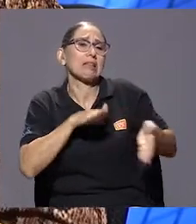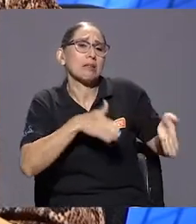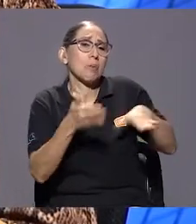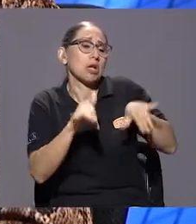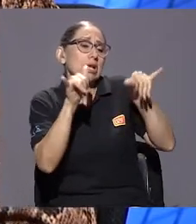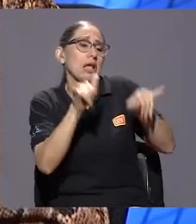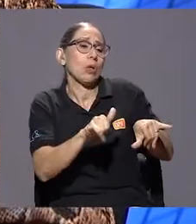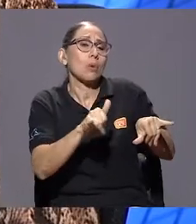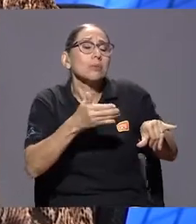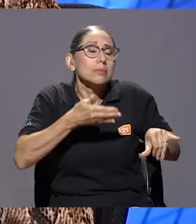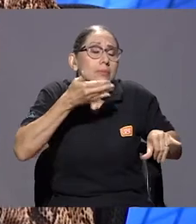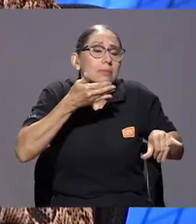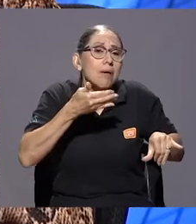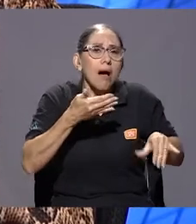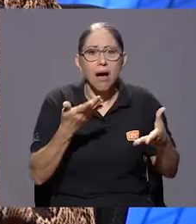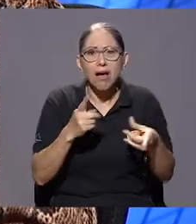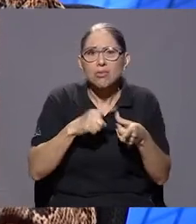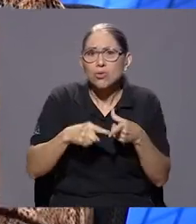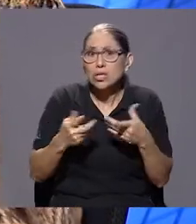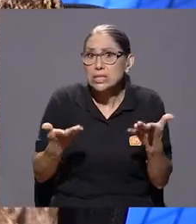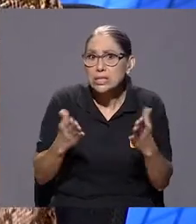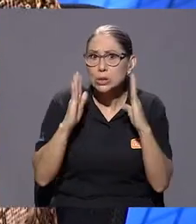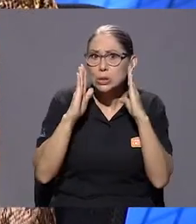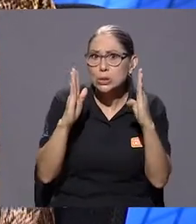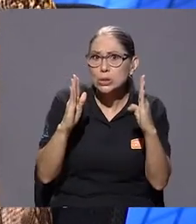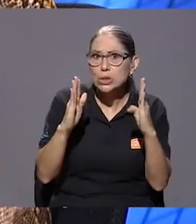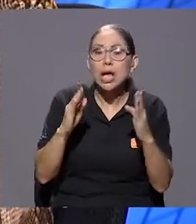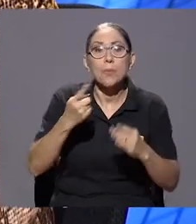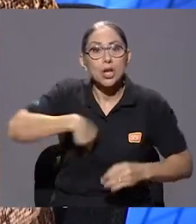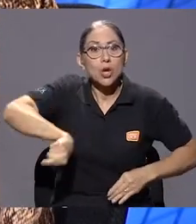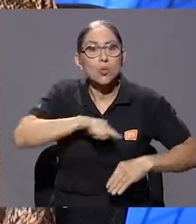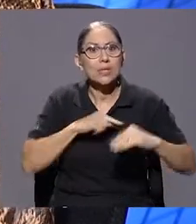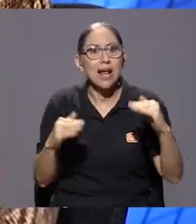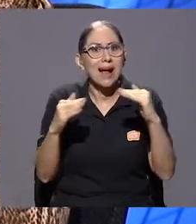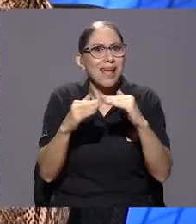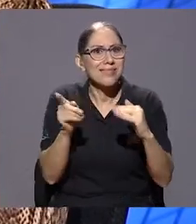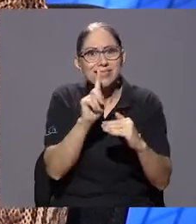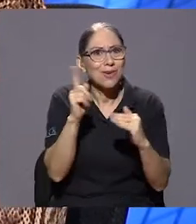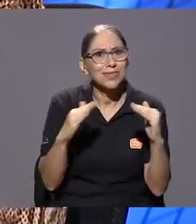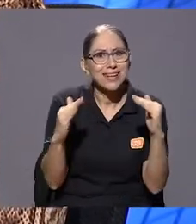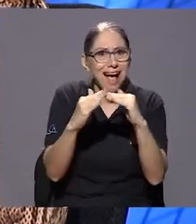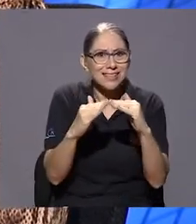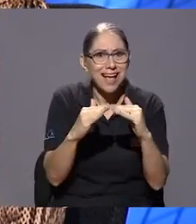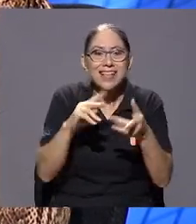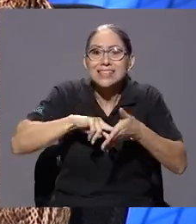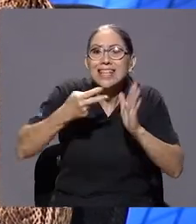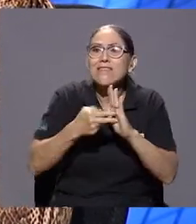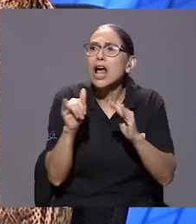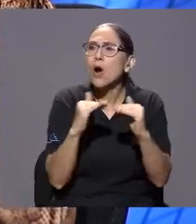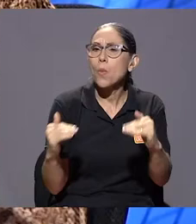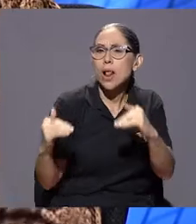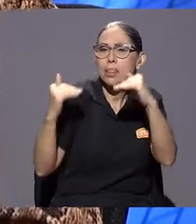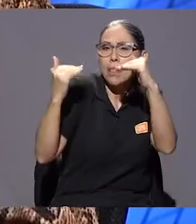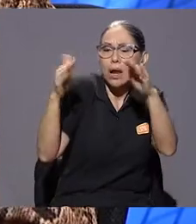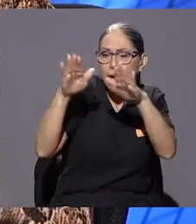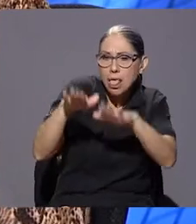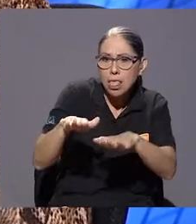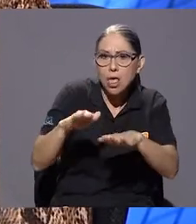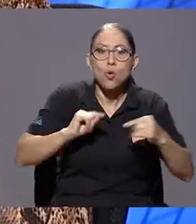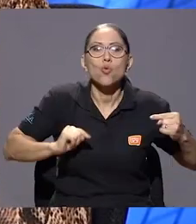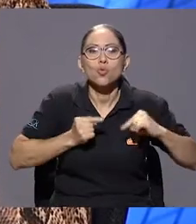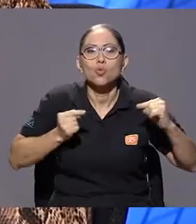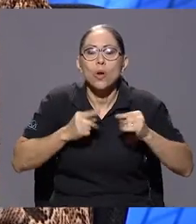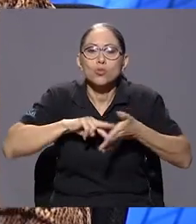nuestra casa no continúa siendo nuestra casa, sino que se vuelve un altar, un santuario para esa persona que ya no está. Y parte de un duelo es un proceso de